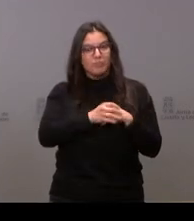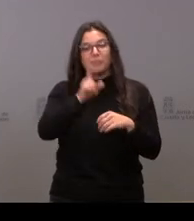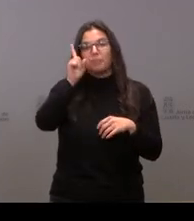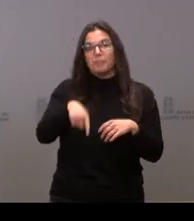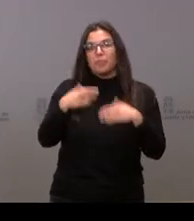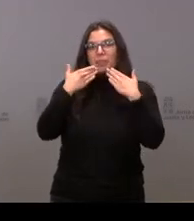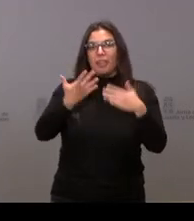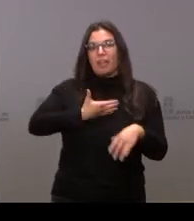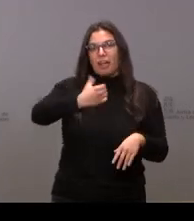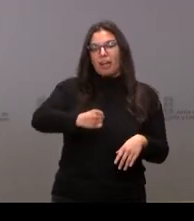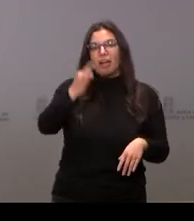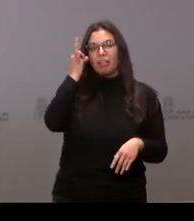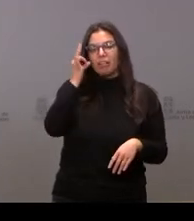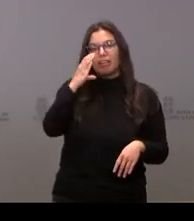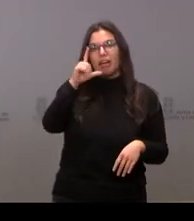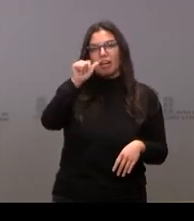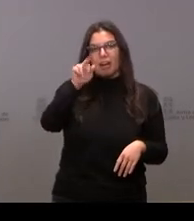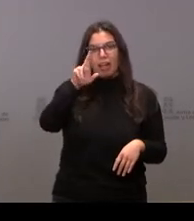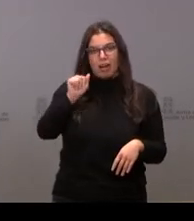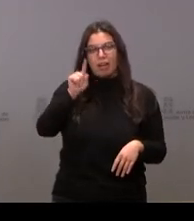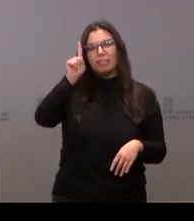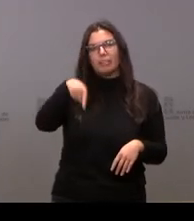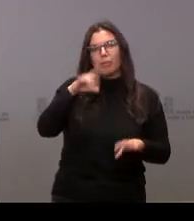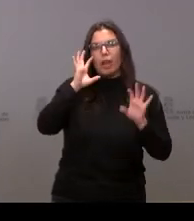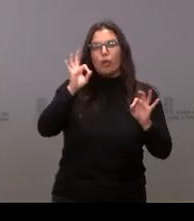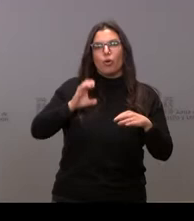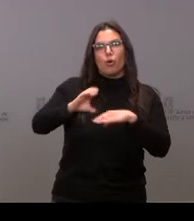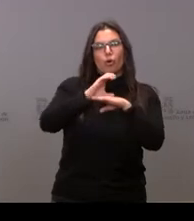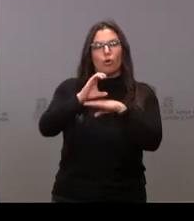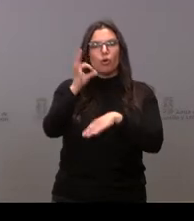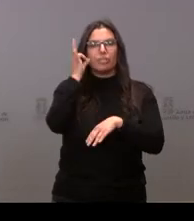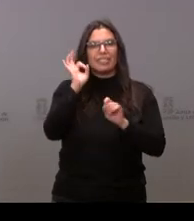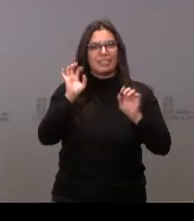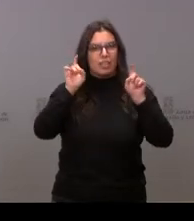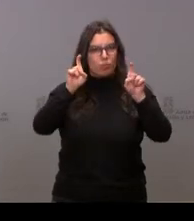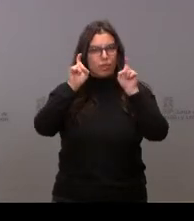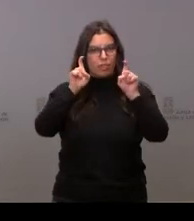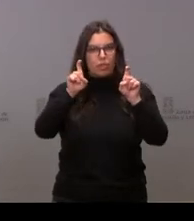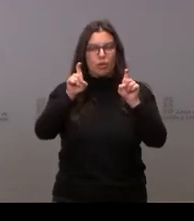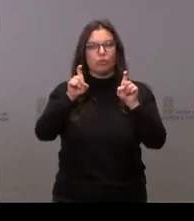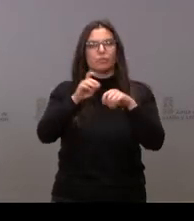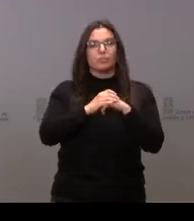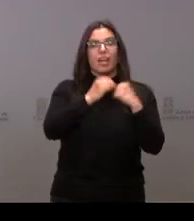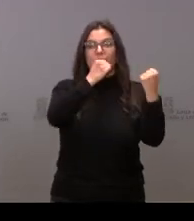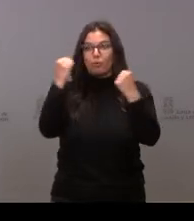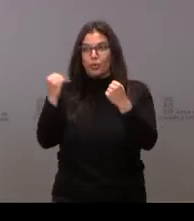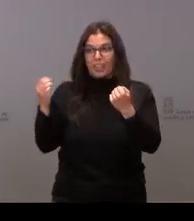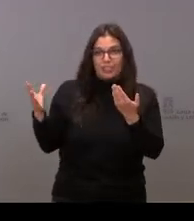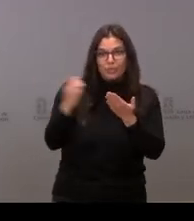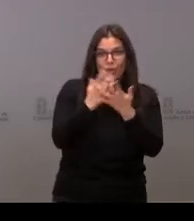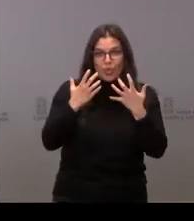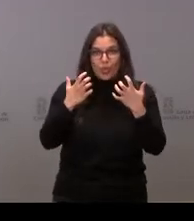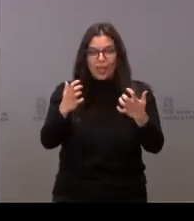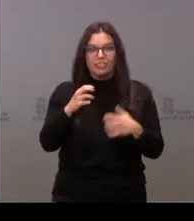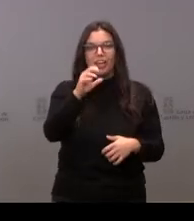a la alcaldesa, a Clara y, por supuesto, a la consejera de Educación, a todas las autoridades que están aquí presentes,